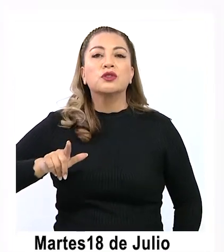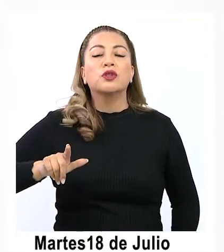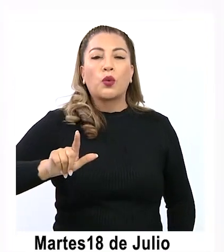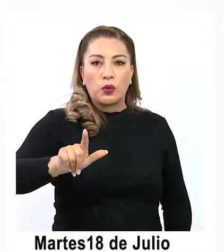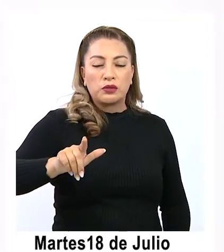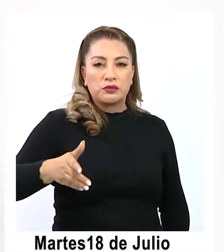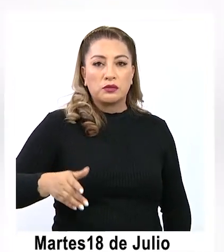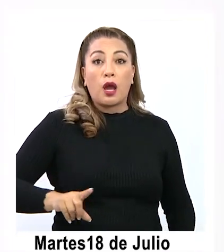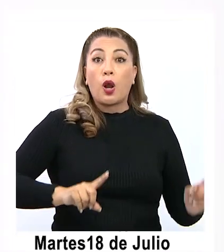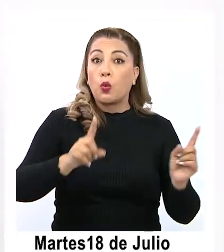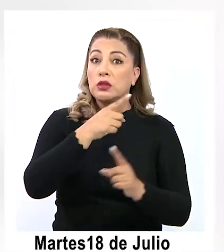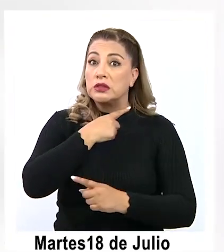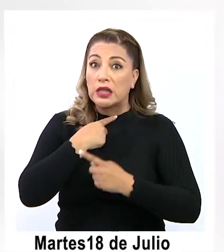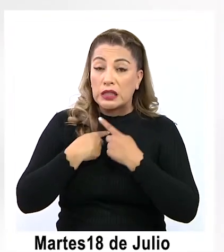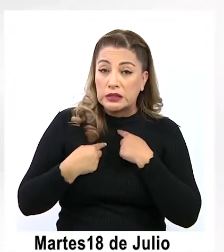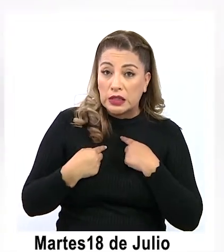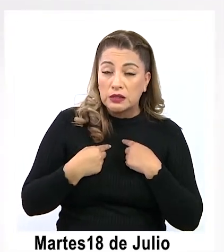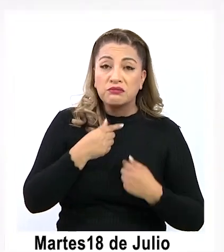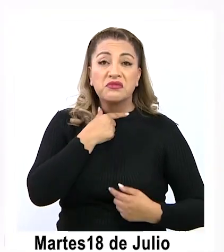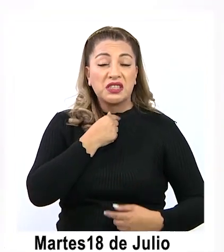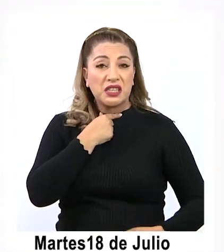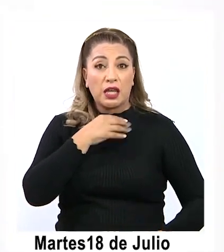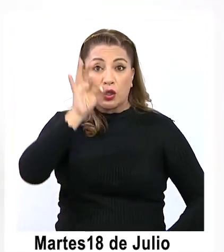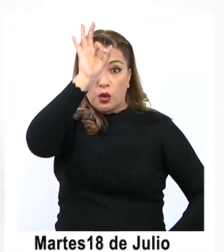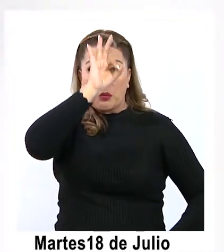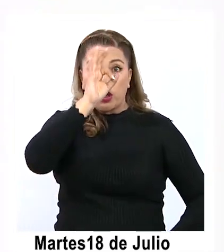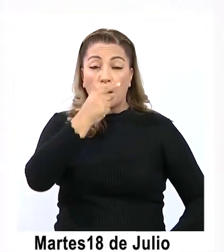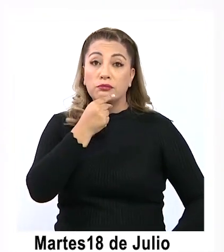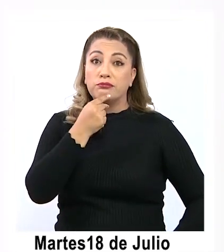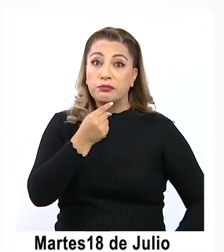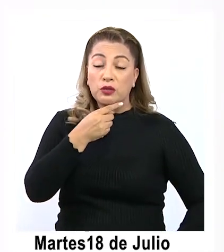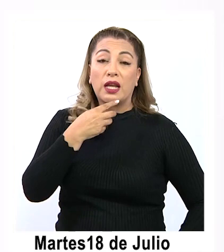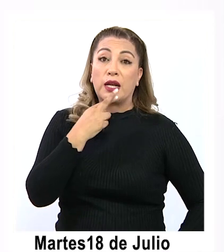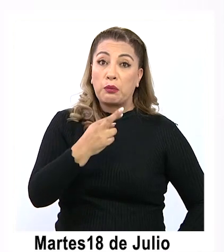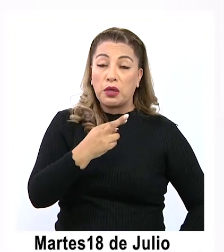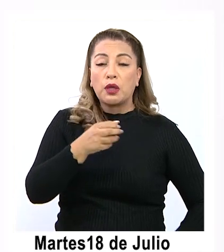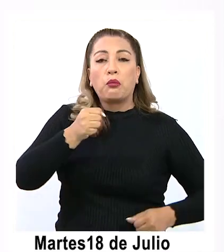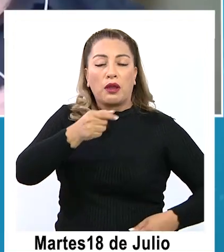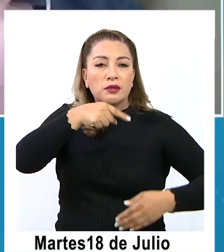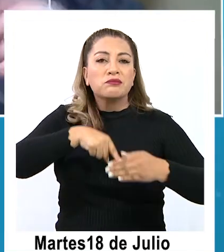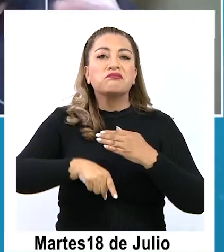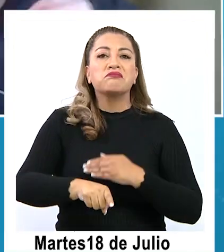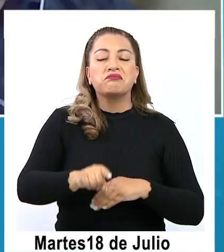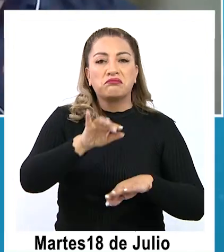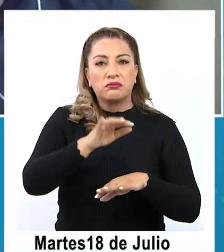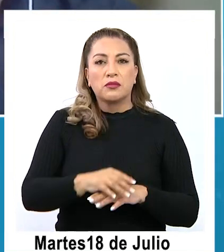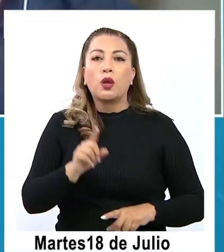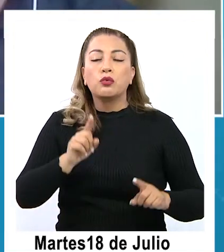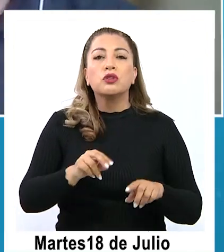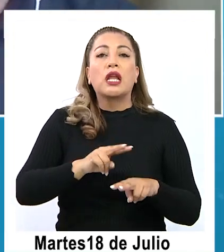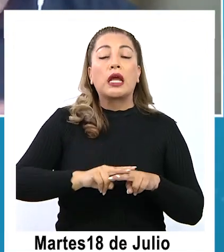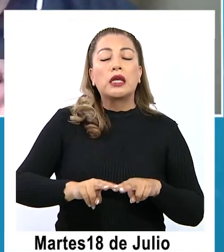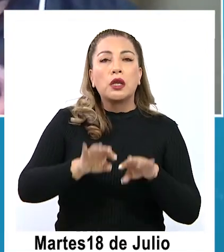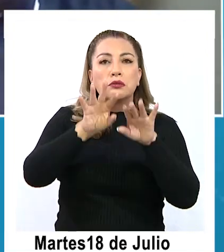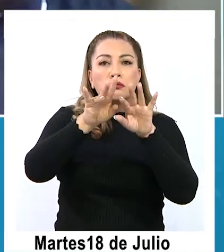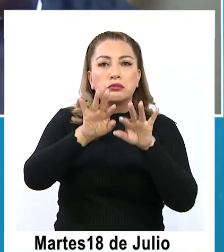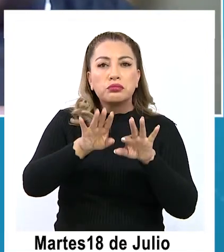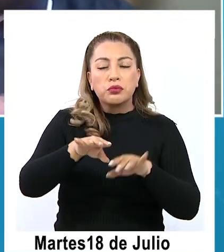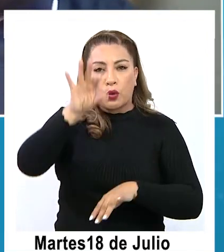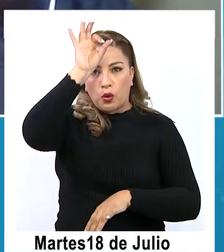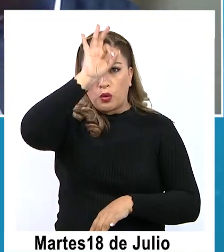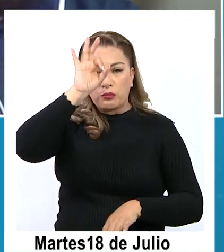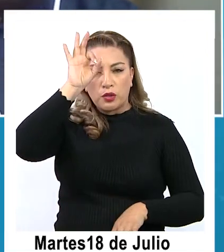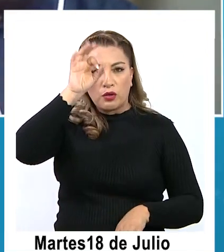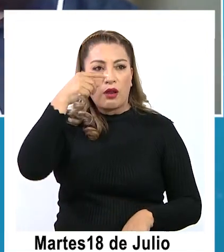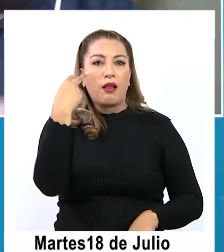usted si le interesa eh tener ahí opinión en el tema también se mete y vaya rellenando ahí con un poco de tranquilidad todo lo que usted cree que el